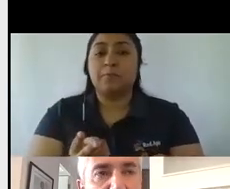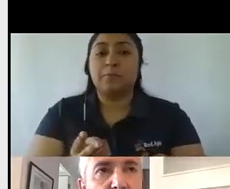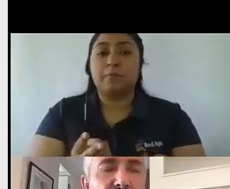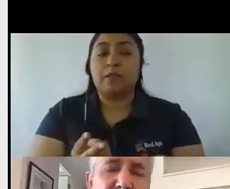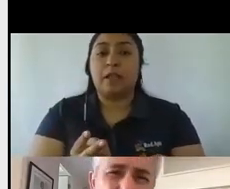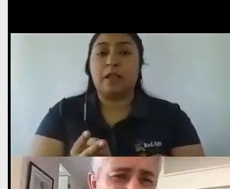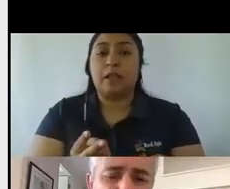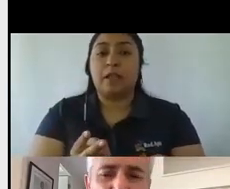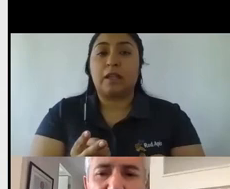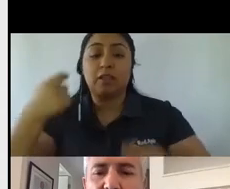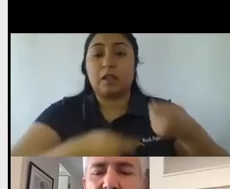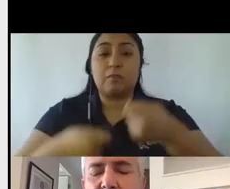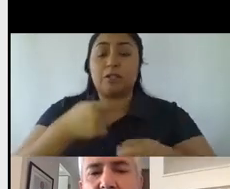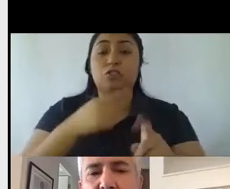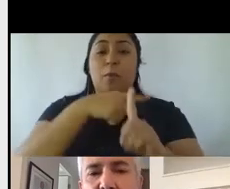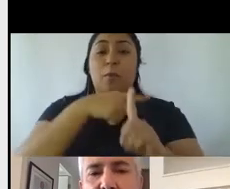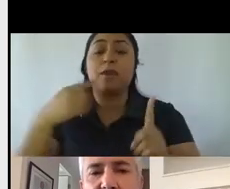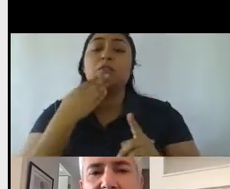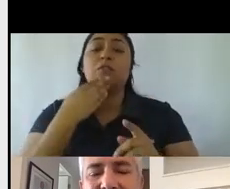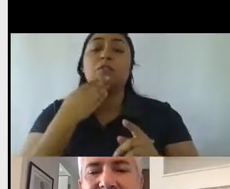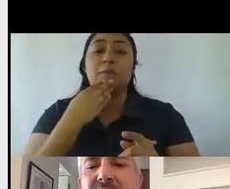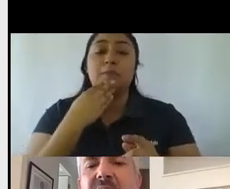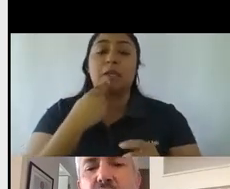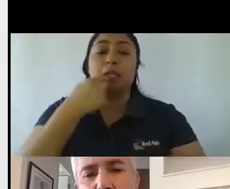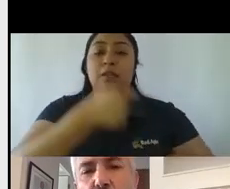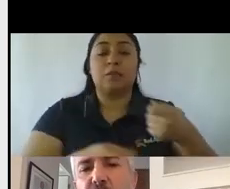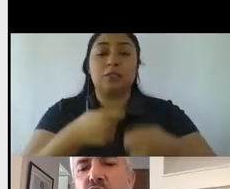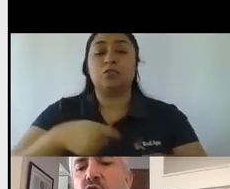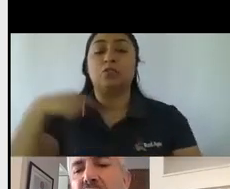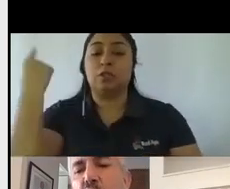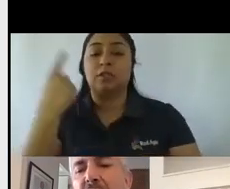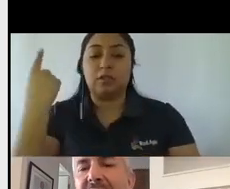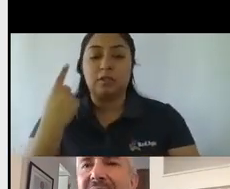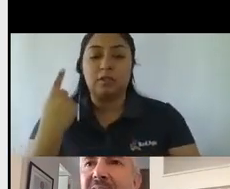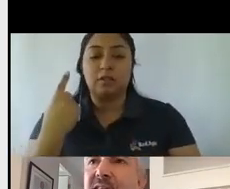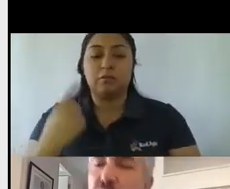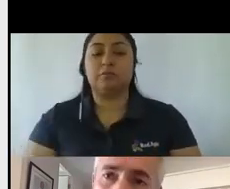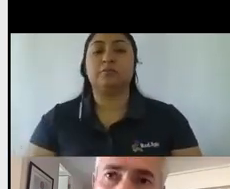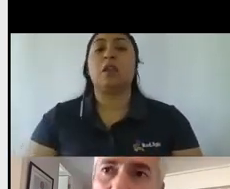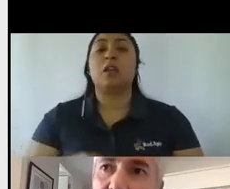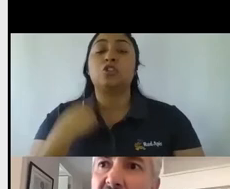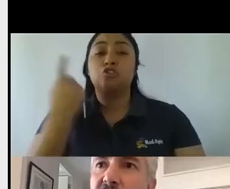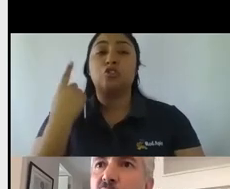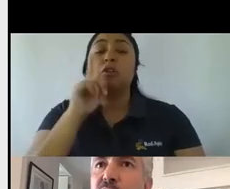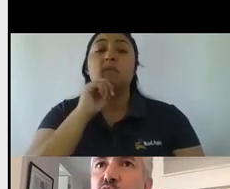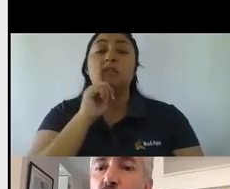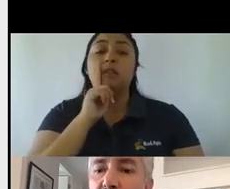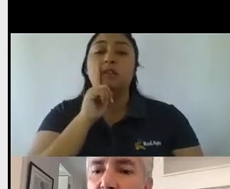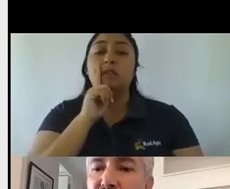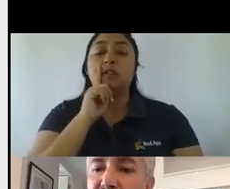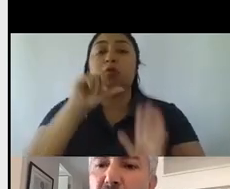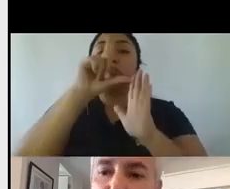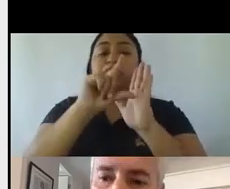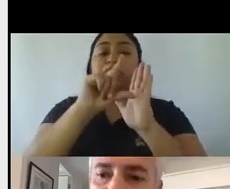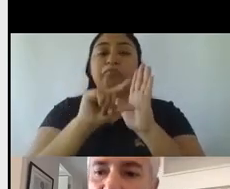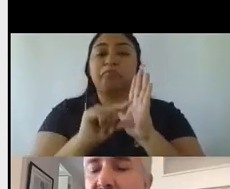medios y de inversión en términos generales, desde ahí solo hemos sostenido una caída, es decir, solo ha caído el presupuesto